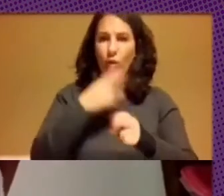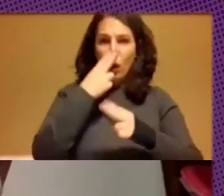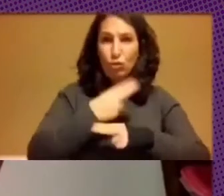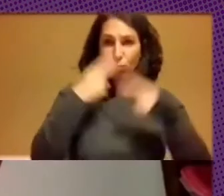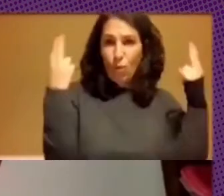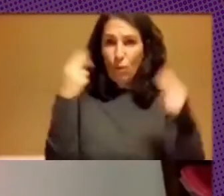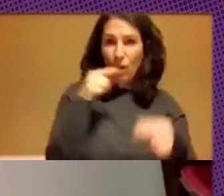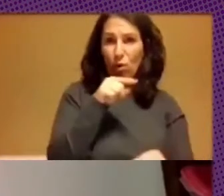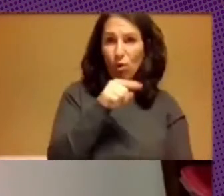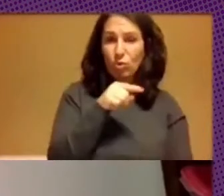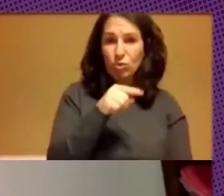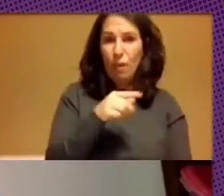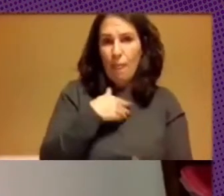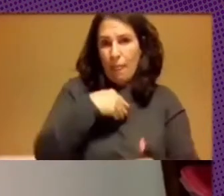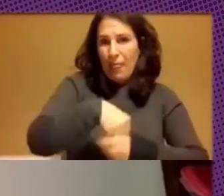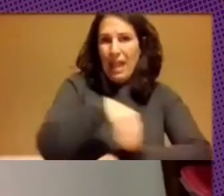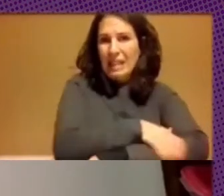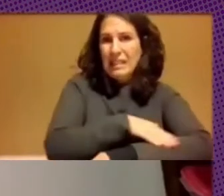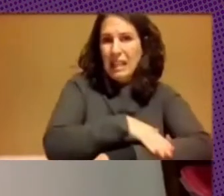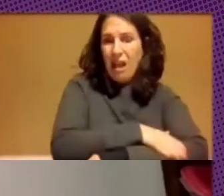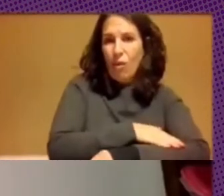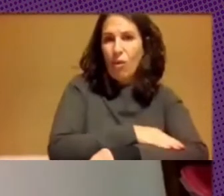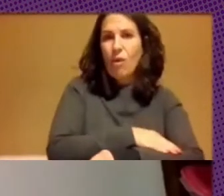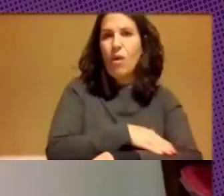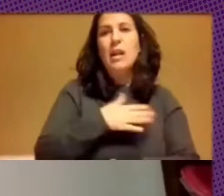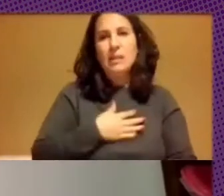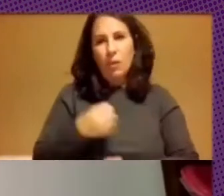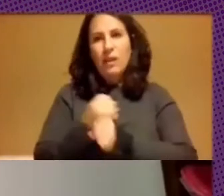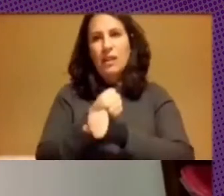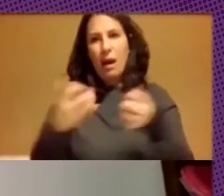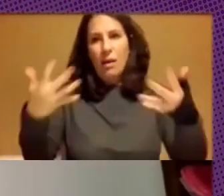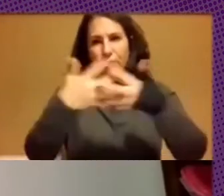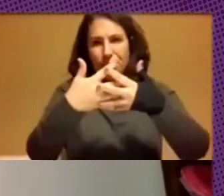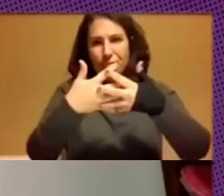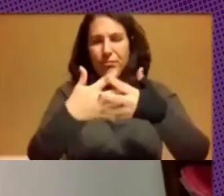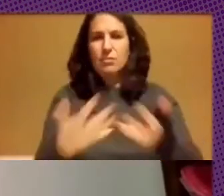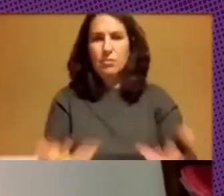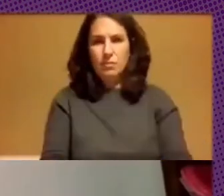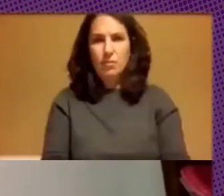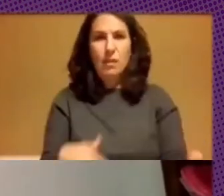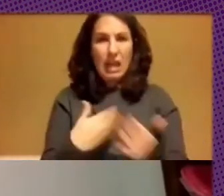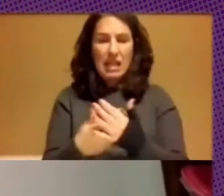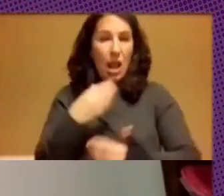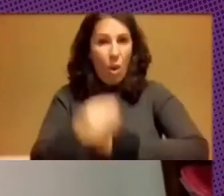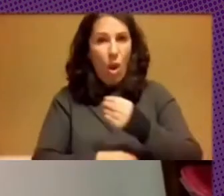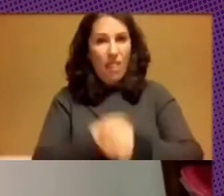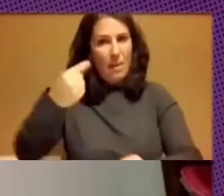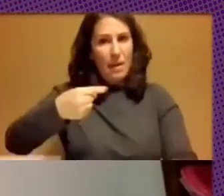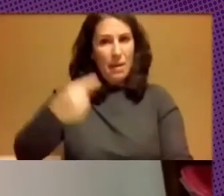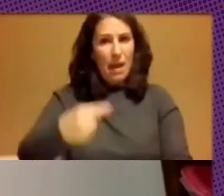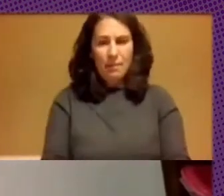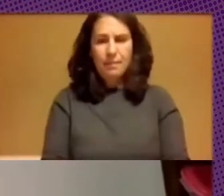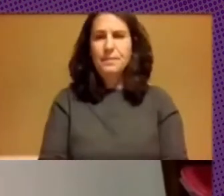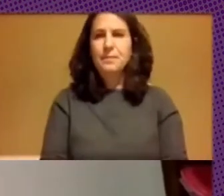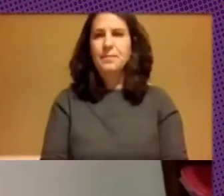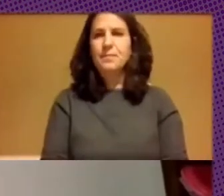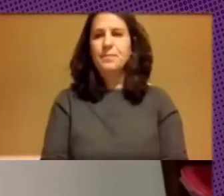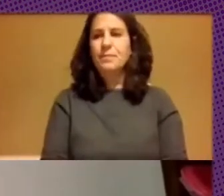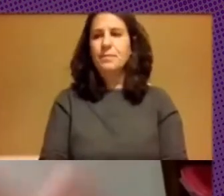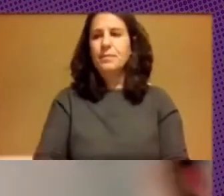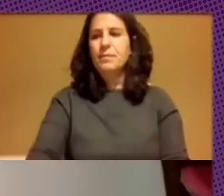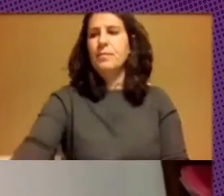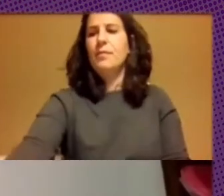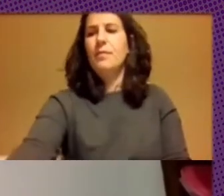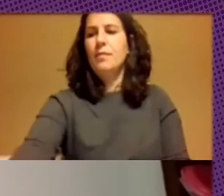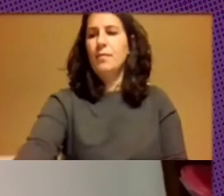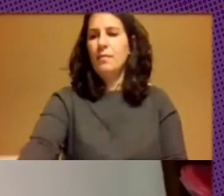funcionarios presupuestados del Estado en cada organismo, se puede trabajar en forma combinada. De hecho, así lo hacen en primaria, por ejemplo. Así que nada,